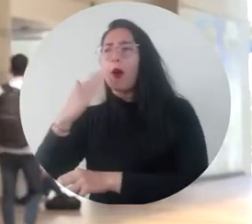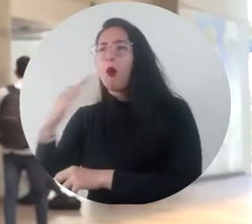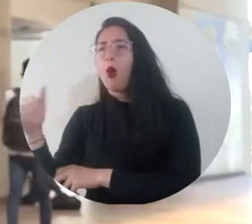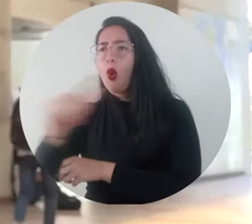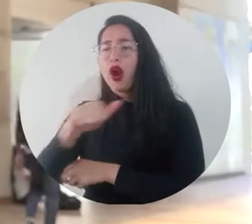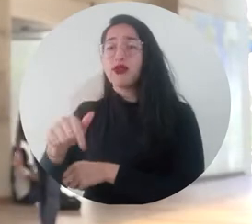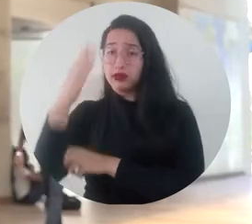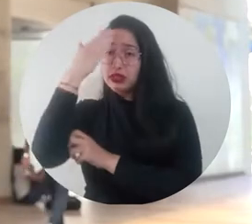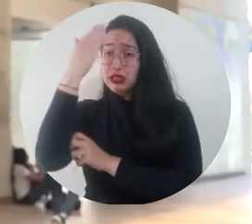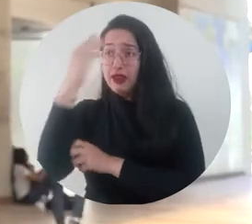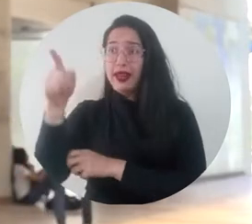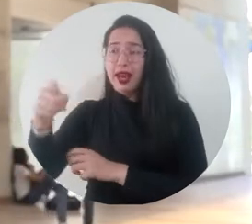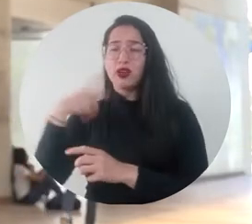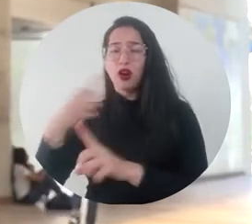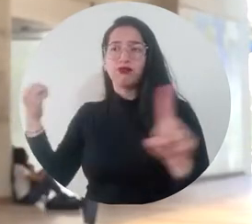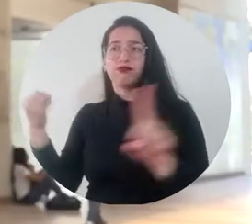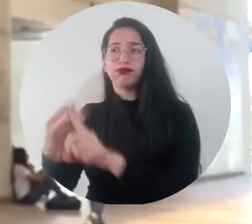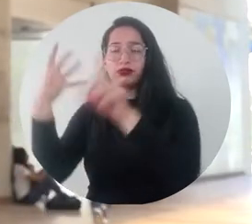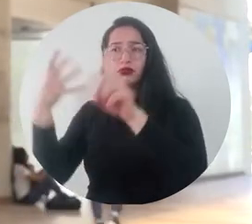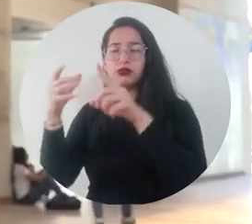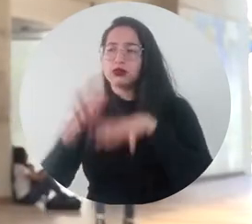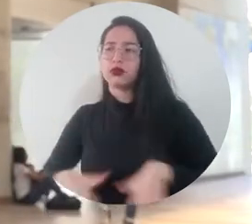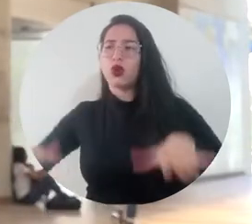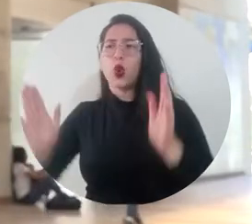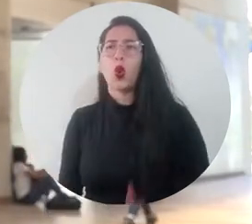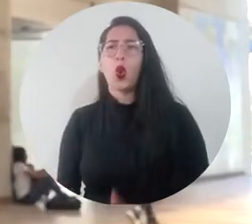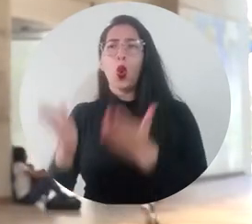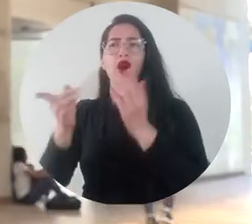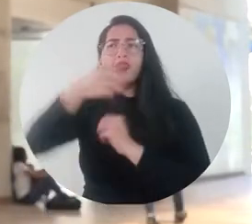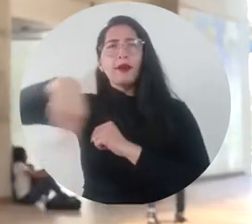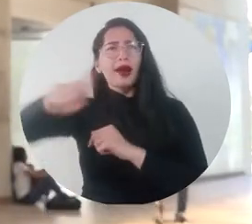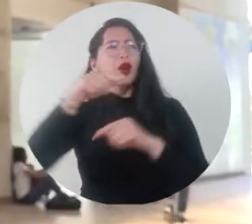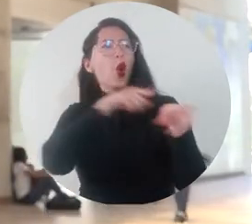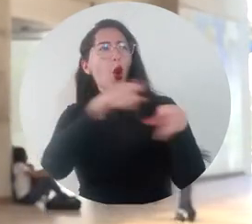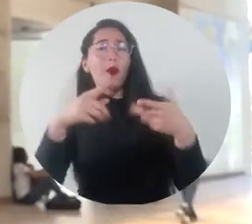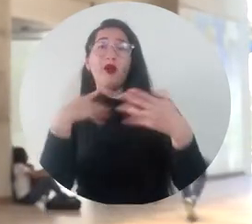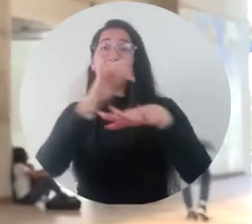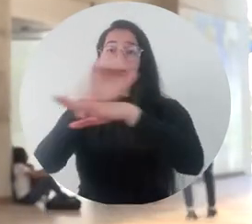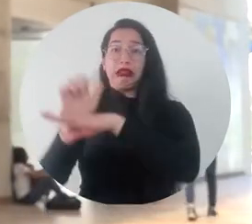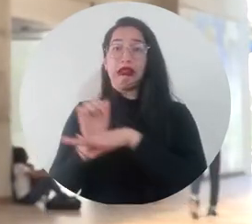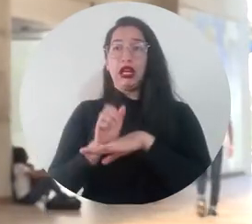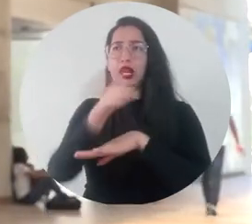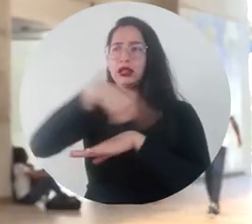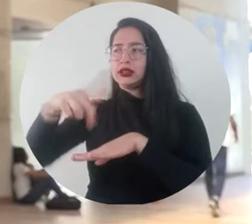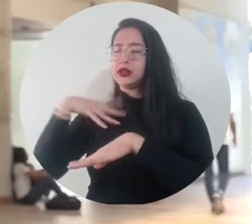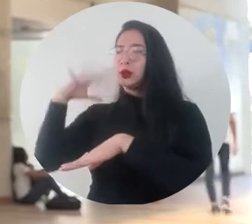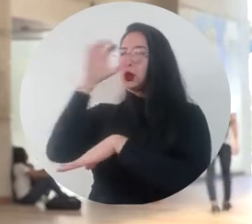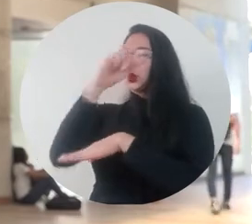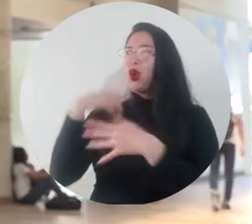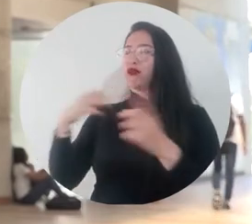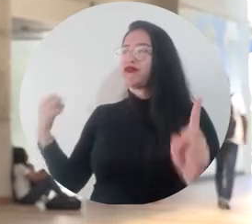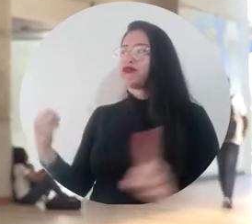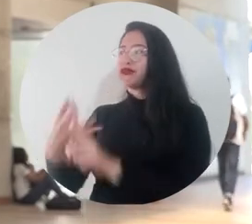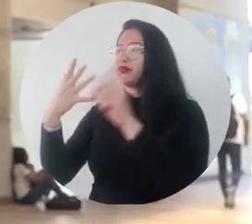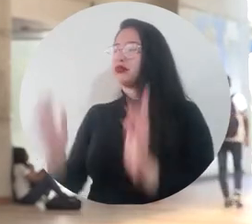que de una u otra manera impactan significativamente en el compromiso que tenemos todas las entidades